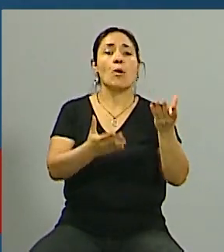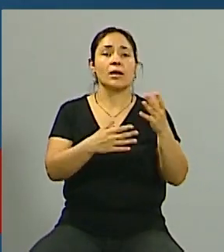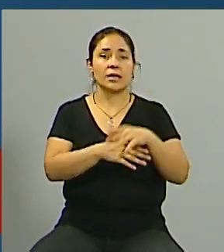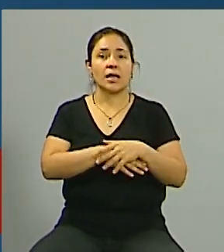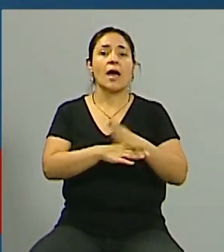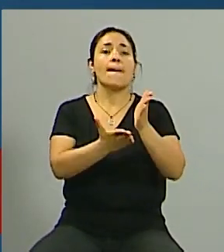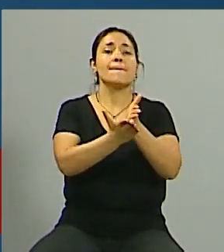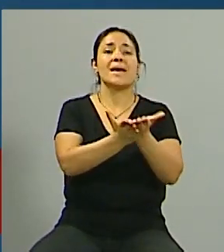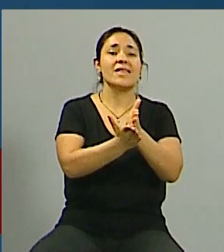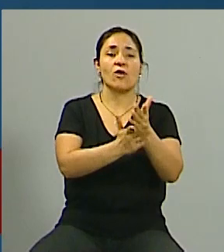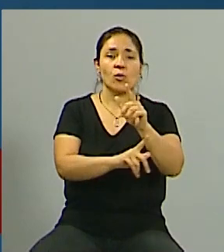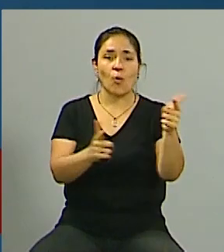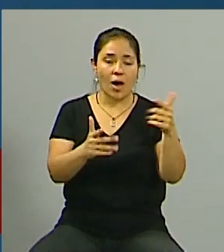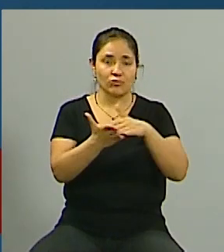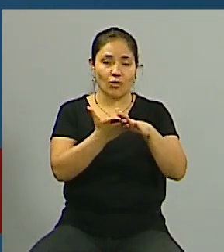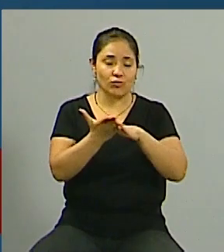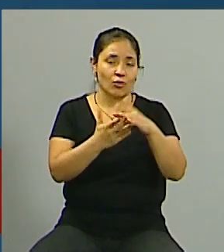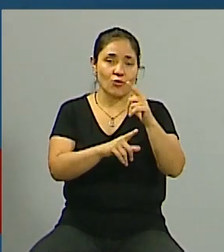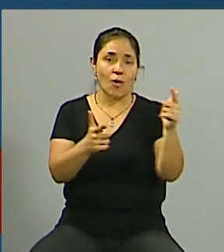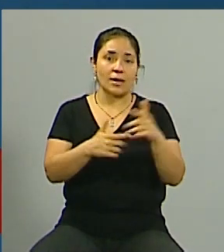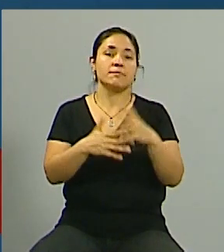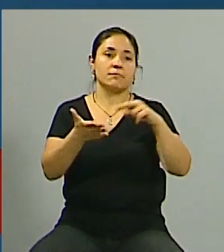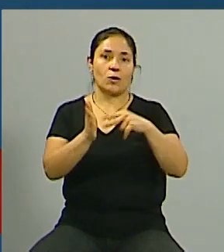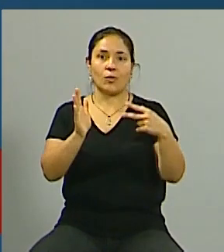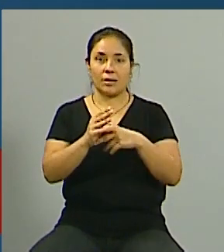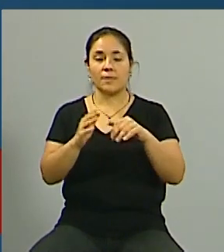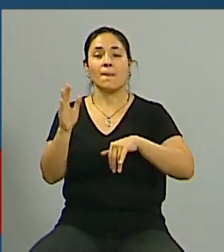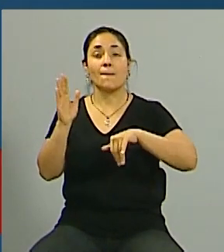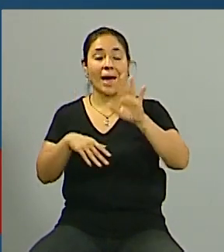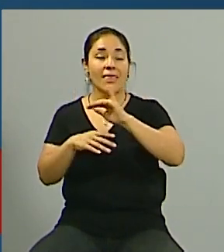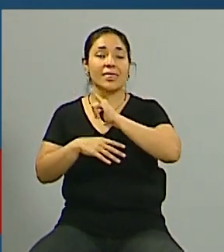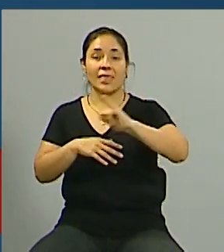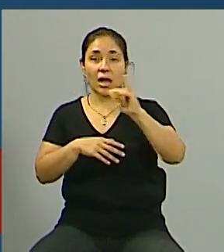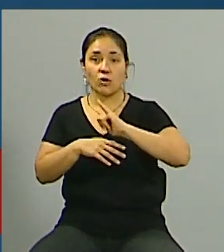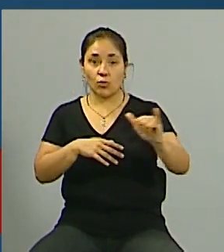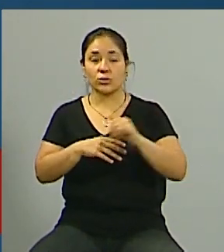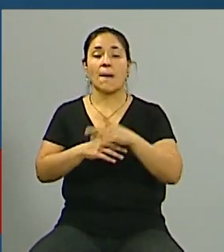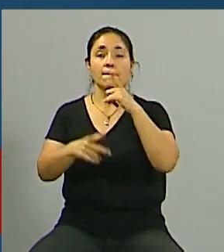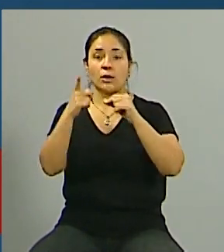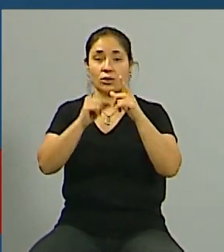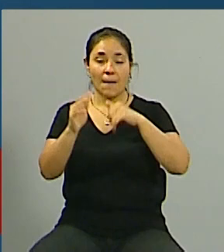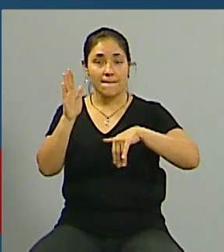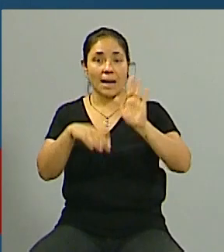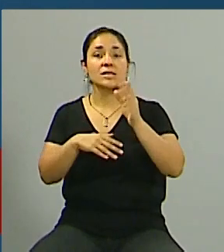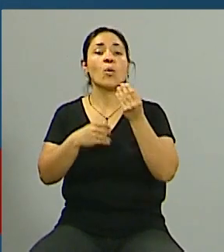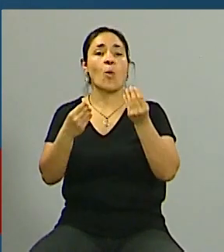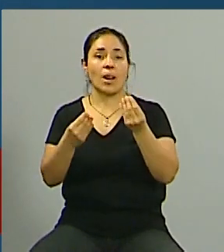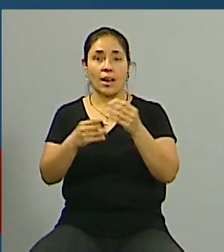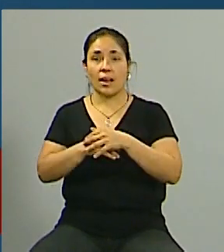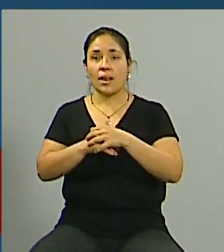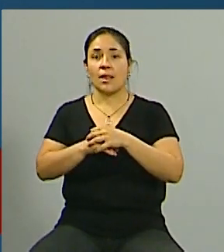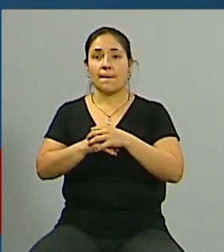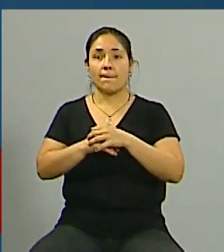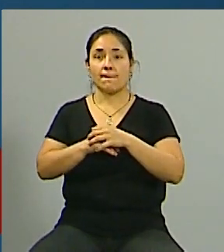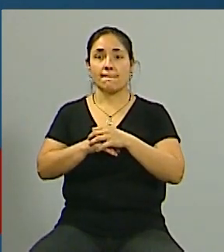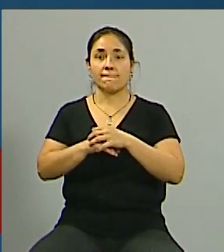temas o trate de resolverlos entonces se genera este problema mayormente las denuncias que venían o las quejas que traían es respecto a